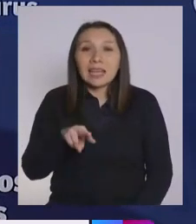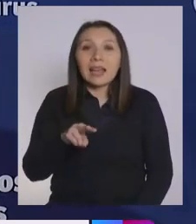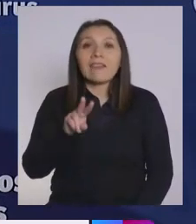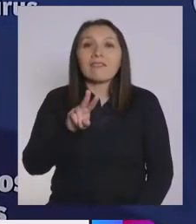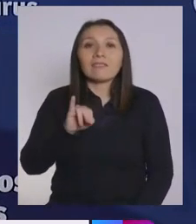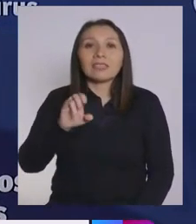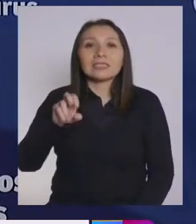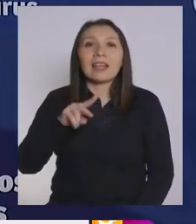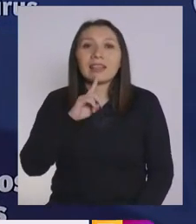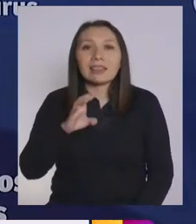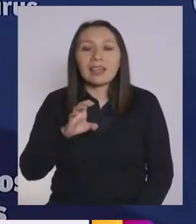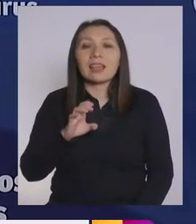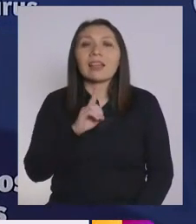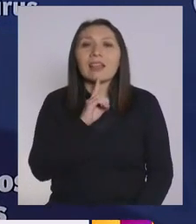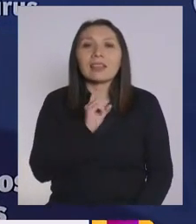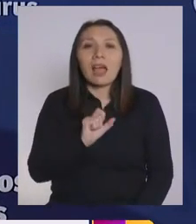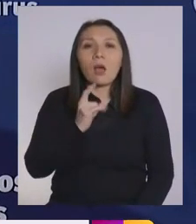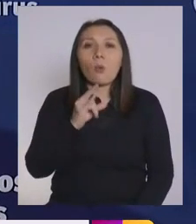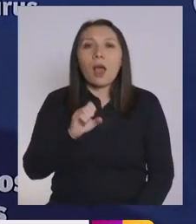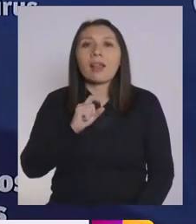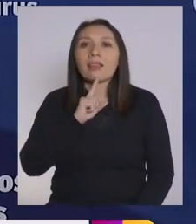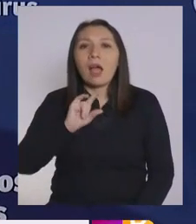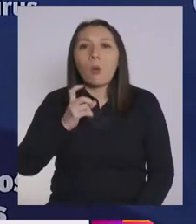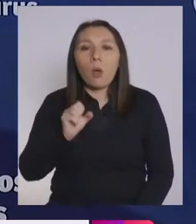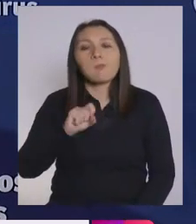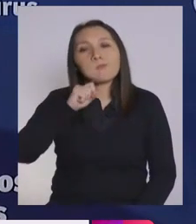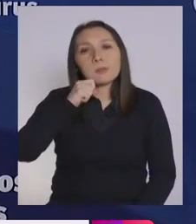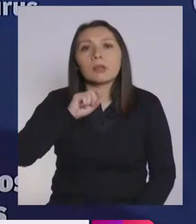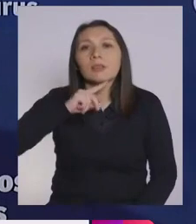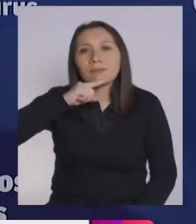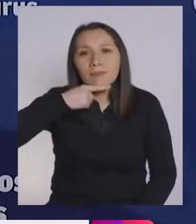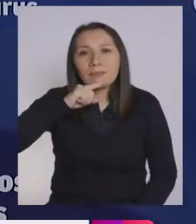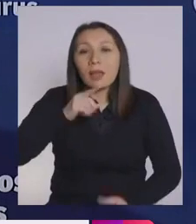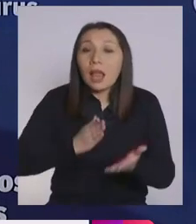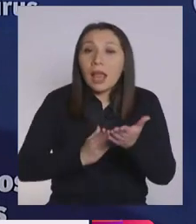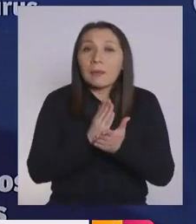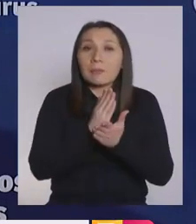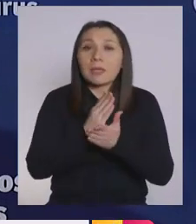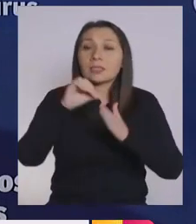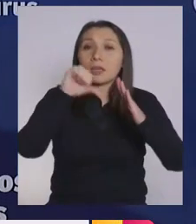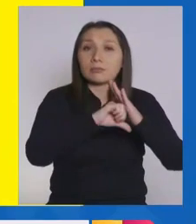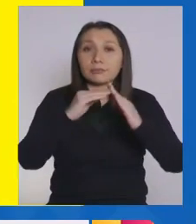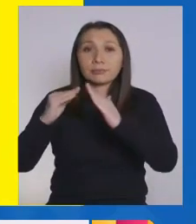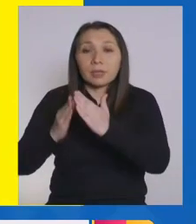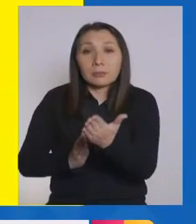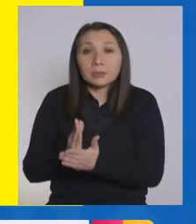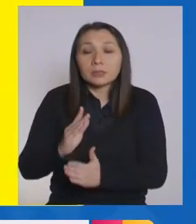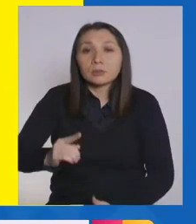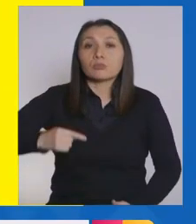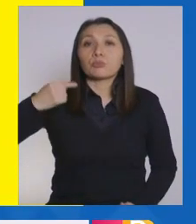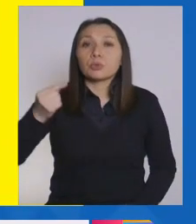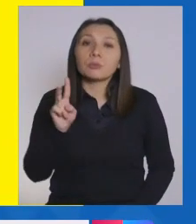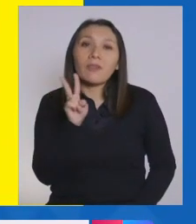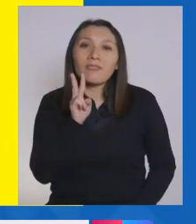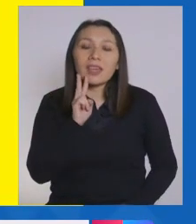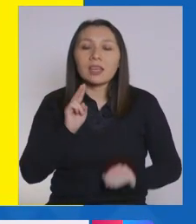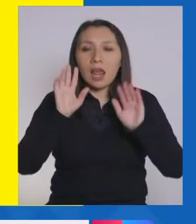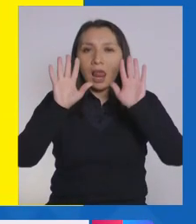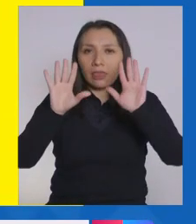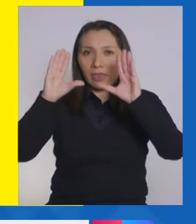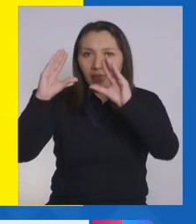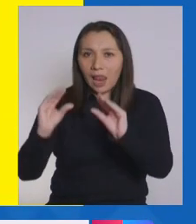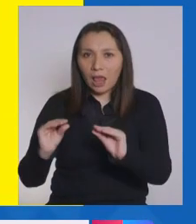debe entrar en cuarentena, y esta cuarentena comienza a partir del día viernes a las 22